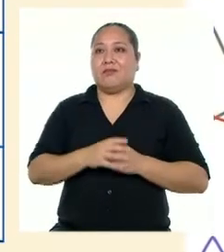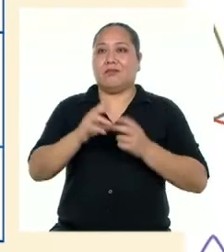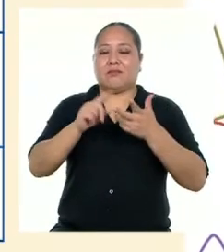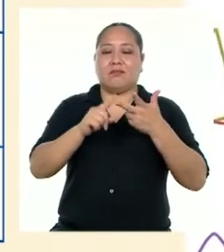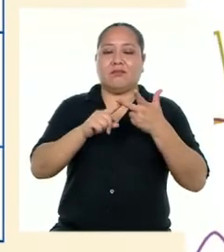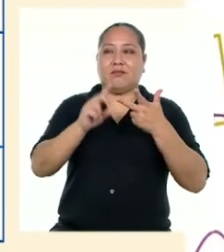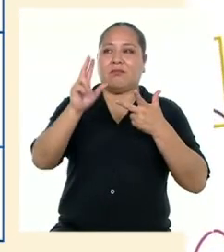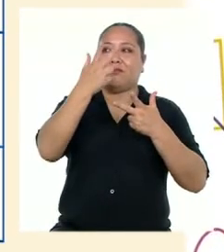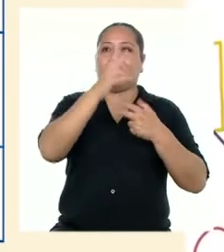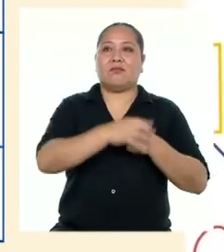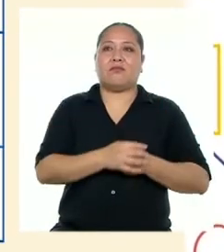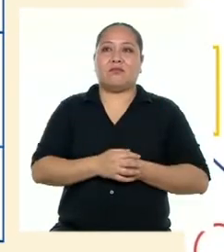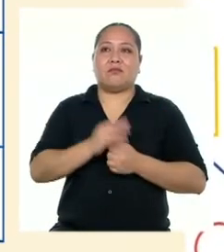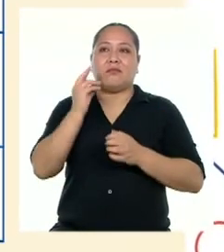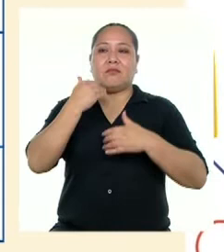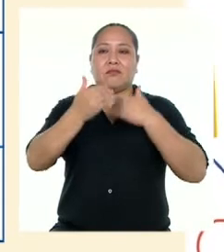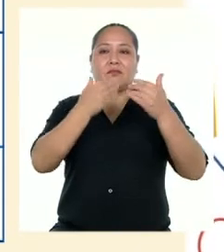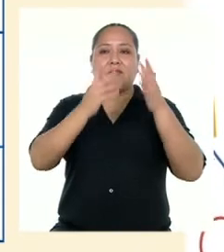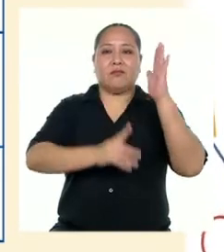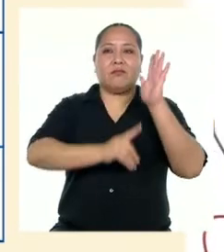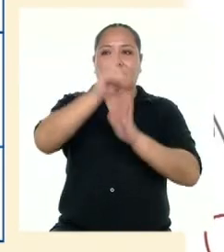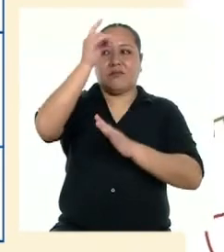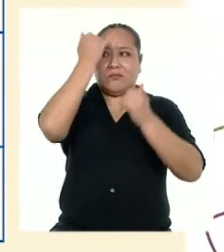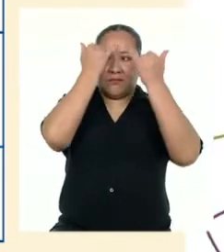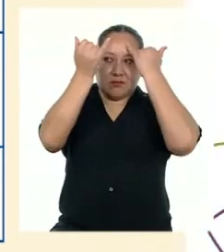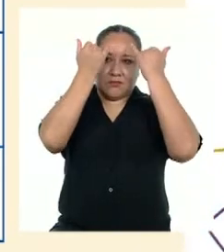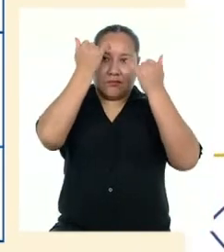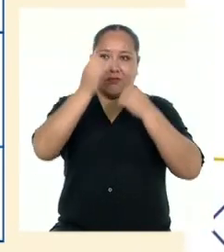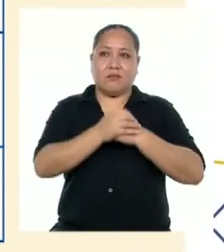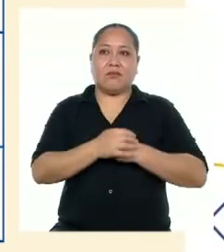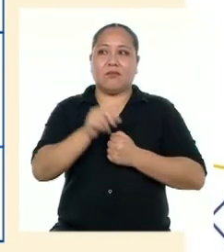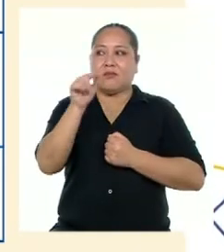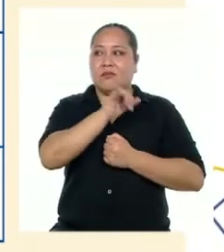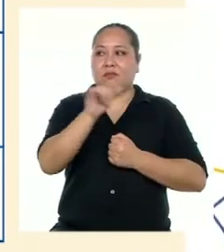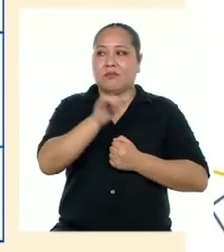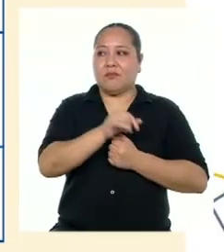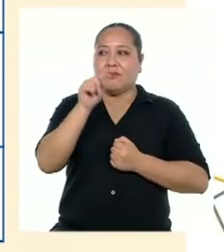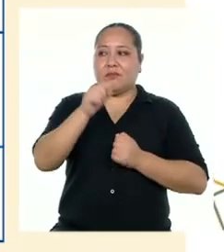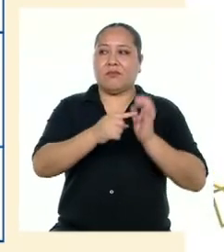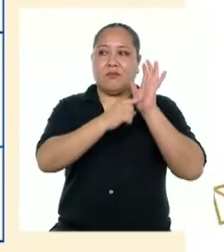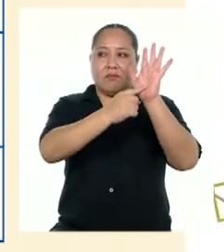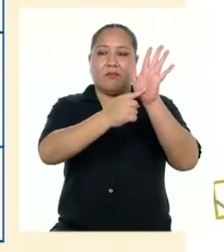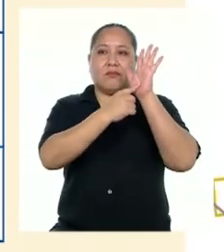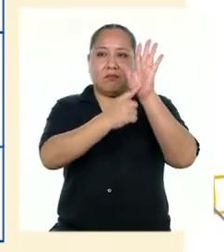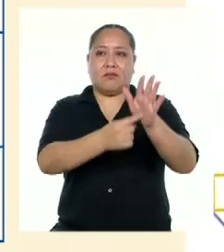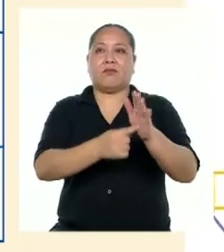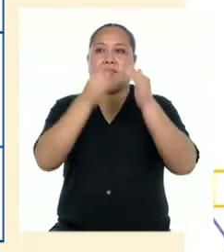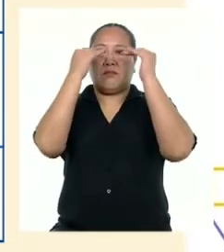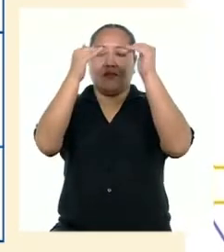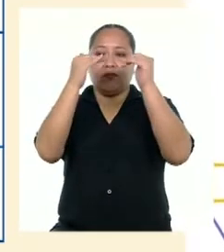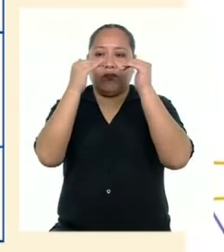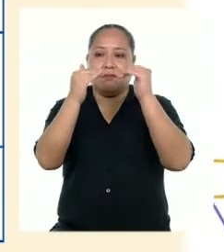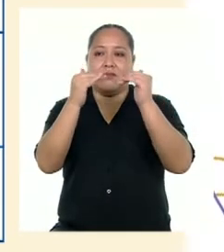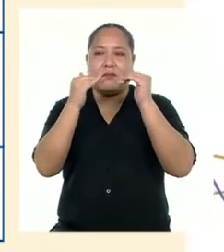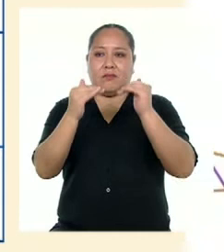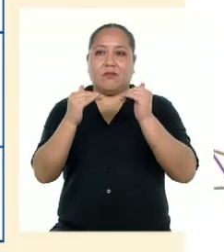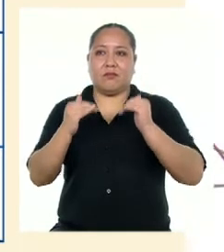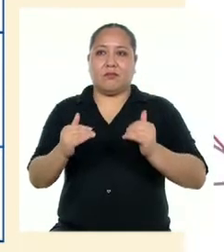tercer lugar, está el desarrollo de las ideas, las mismas que presentaremos en orden cronológico.